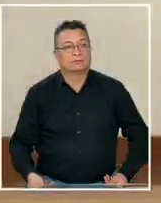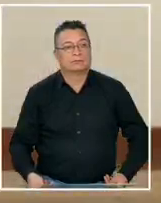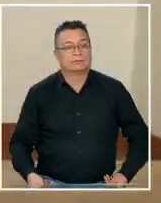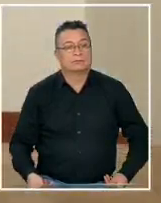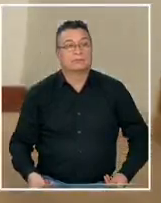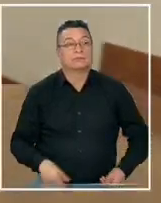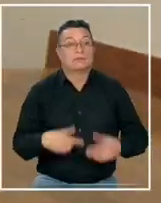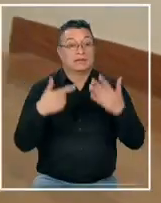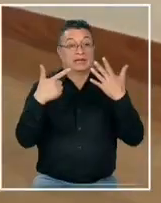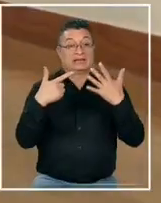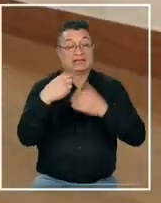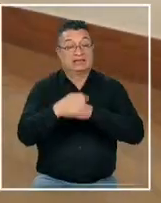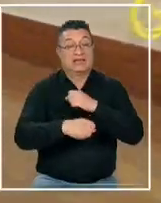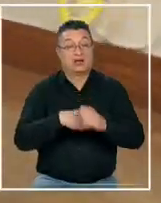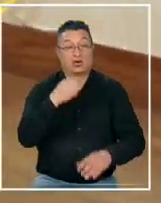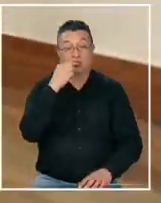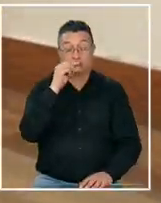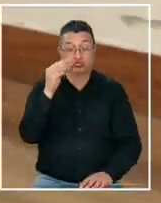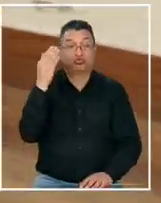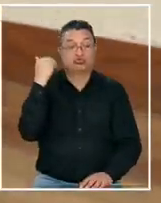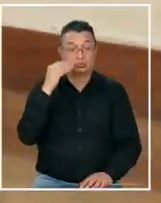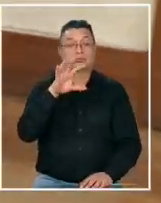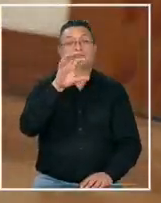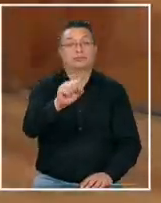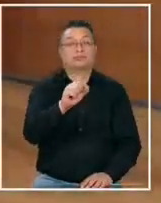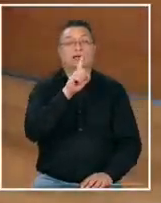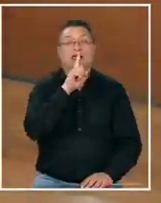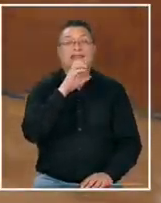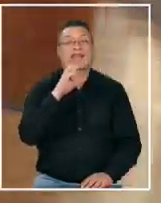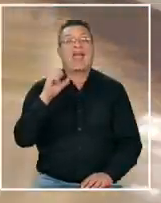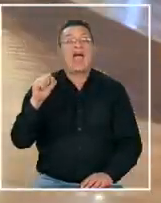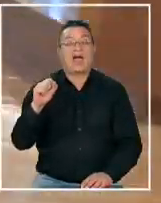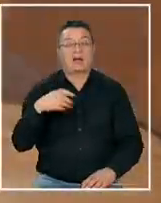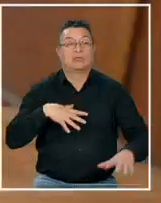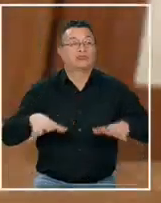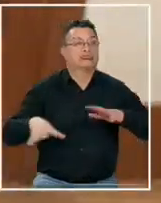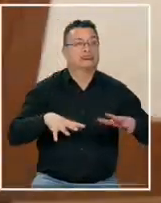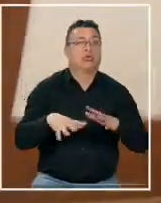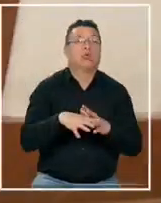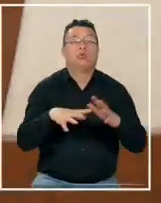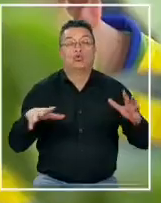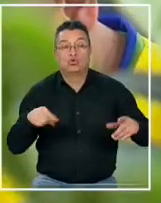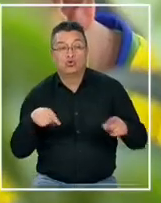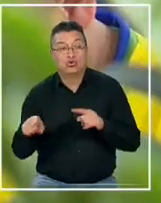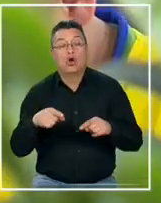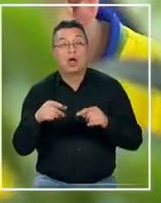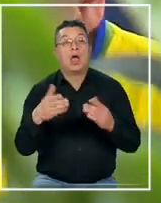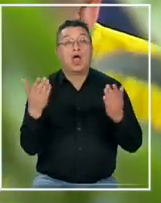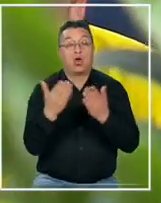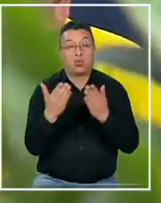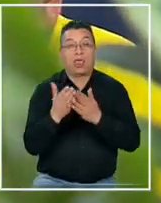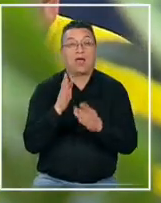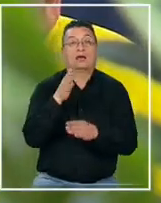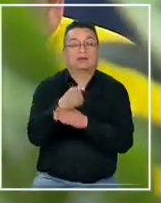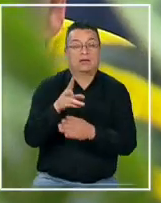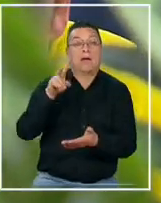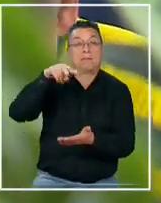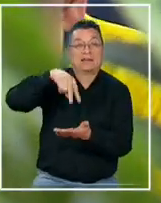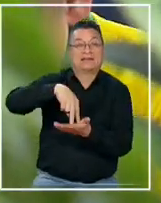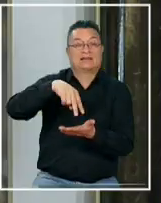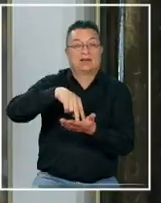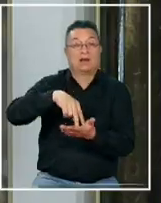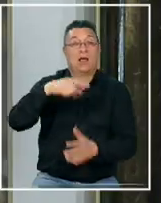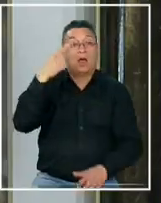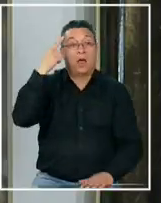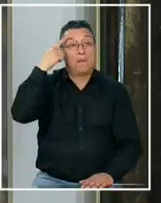tiene siete años y hace poco fue diagnosticado con TEA con hiperactividad este año comenzó a asistir a clases de manera presencial sin